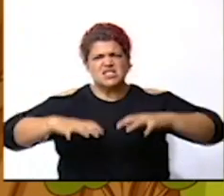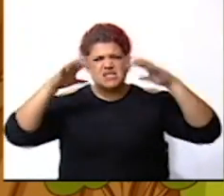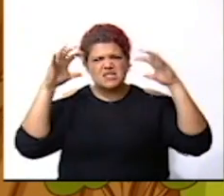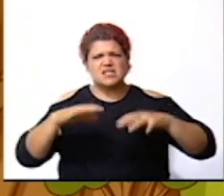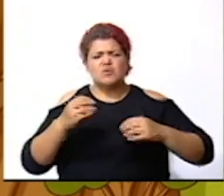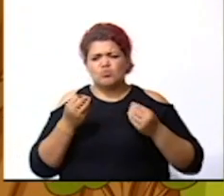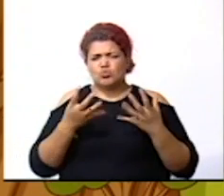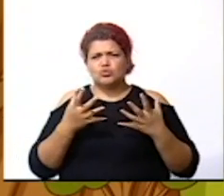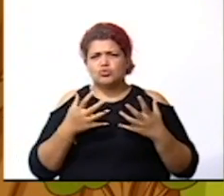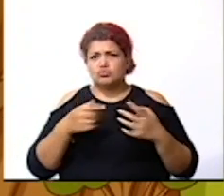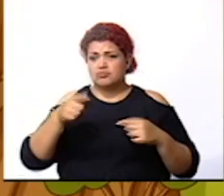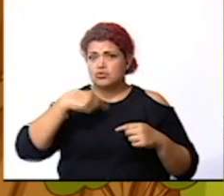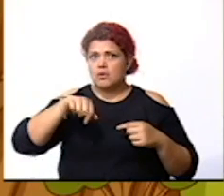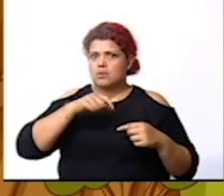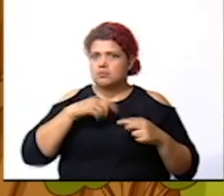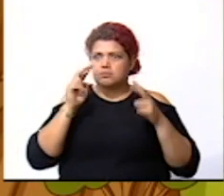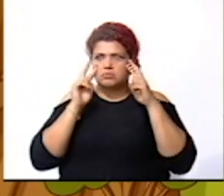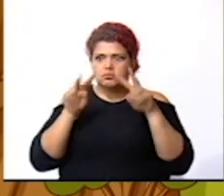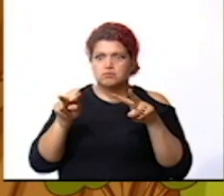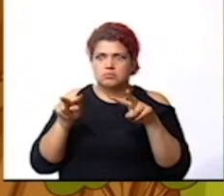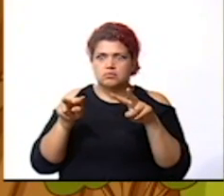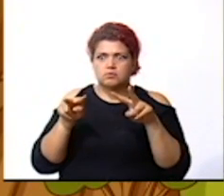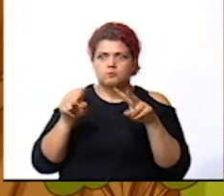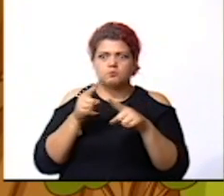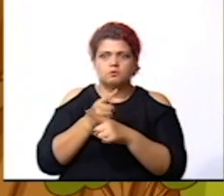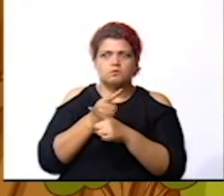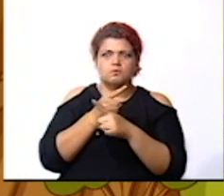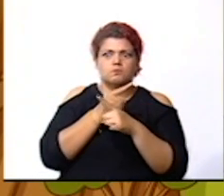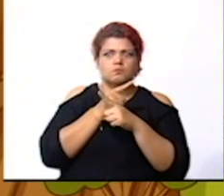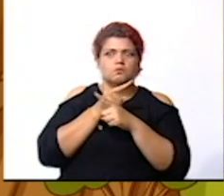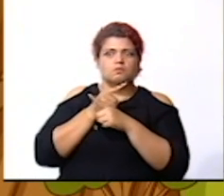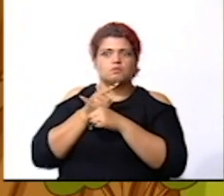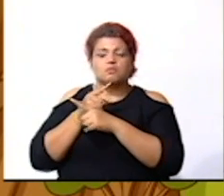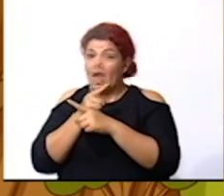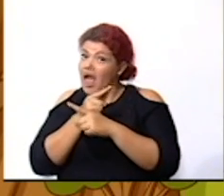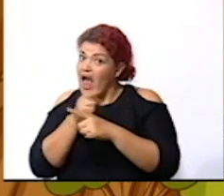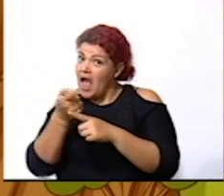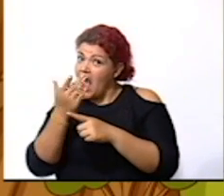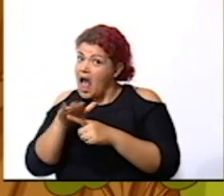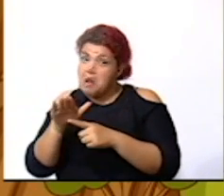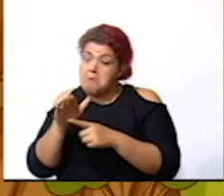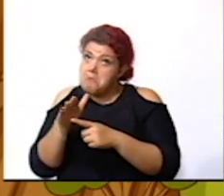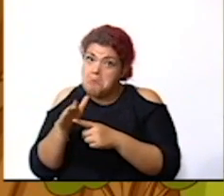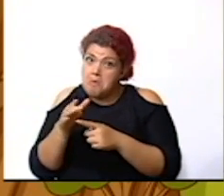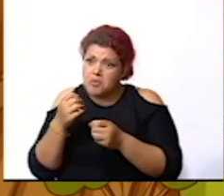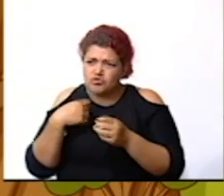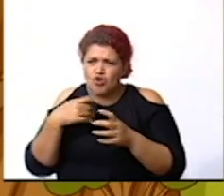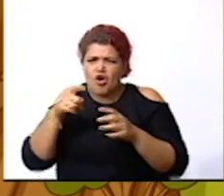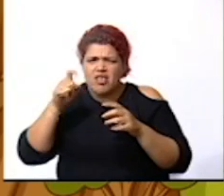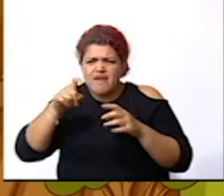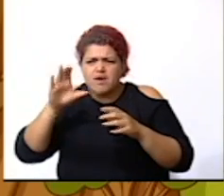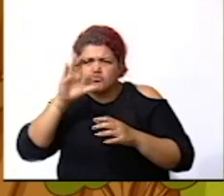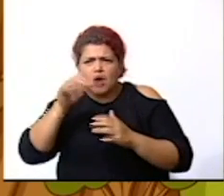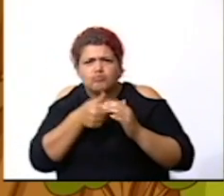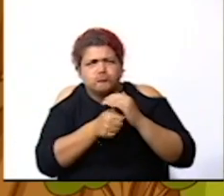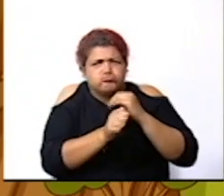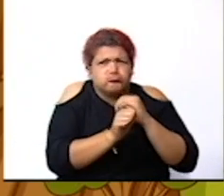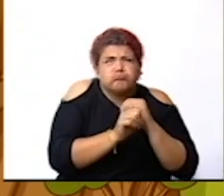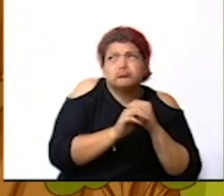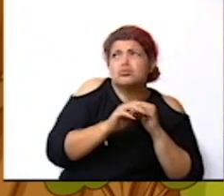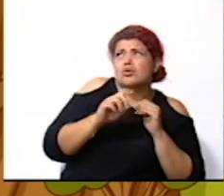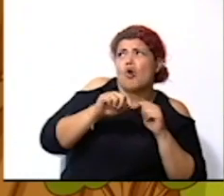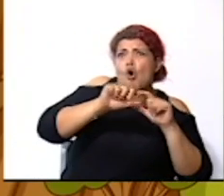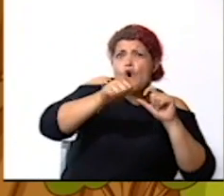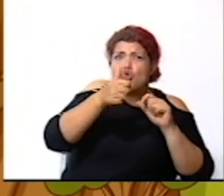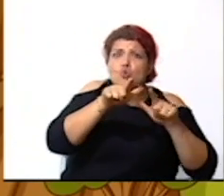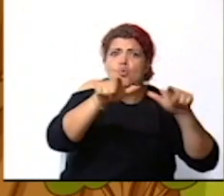vamos a estar muy vigilantes y si fuera el caso debemos de buscar refugio en otro lugar donde